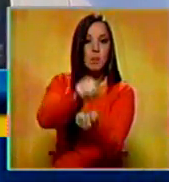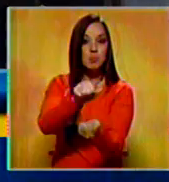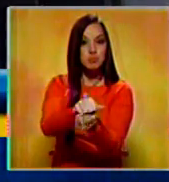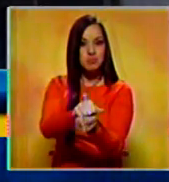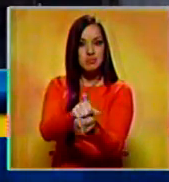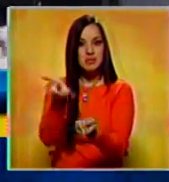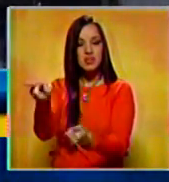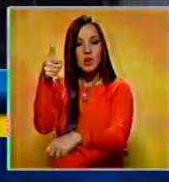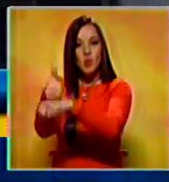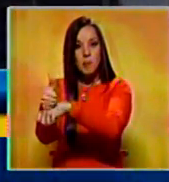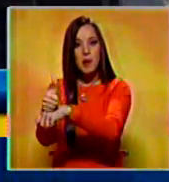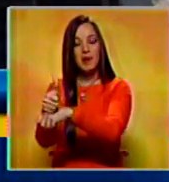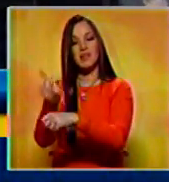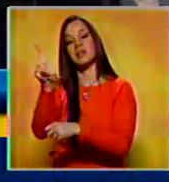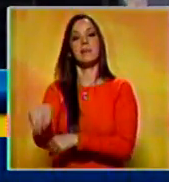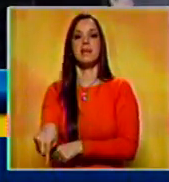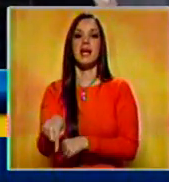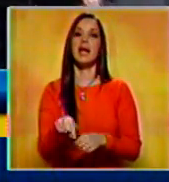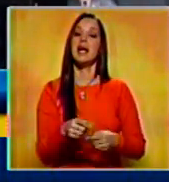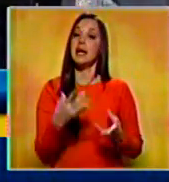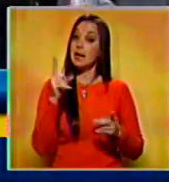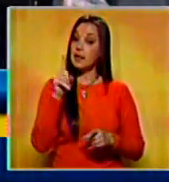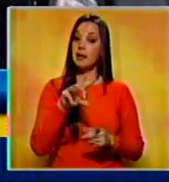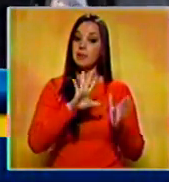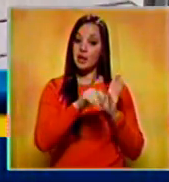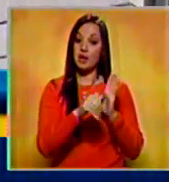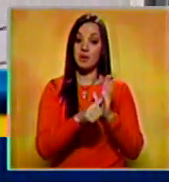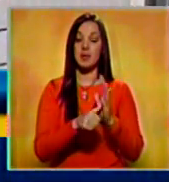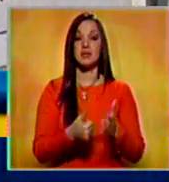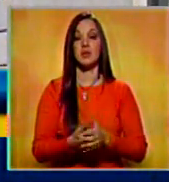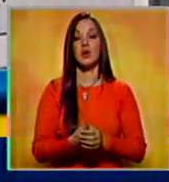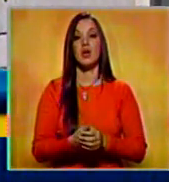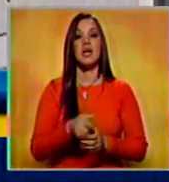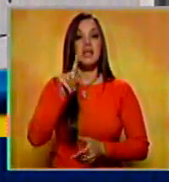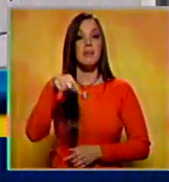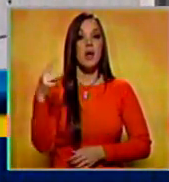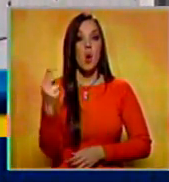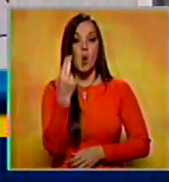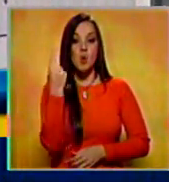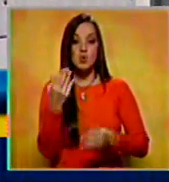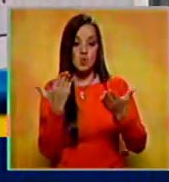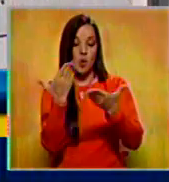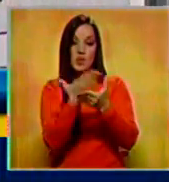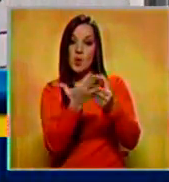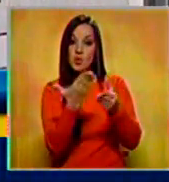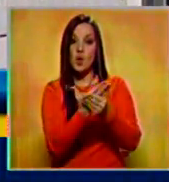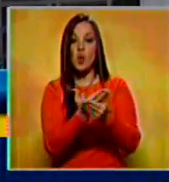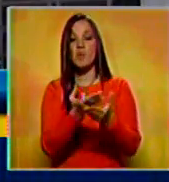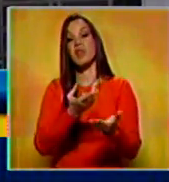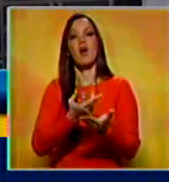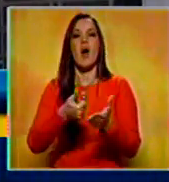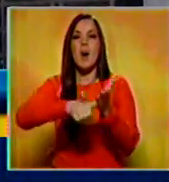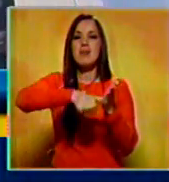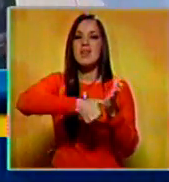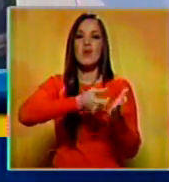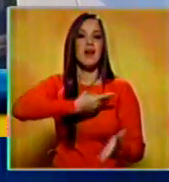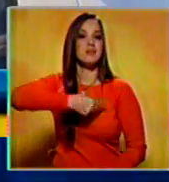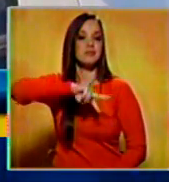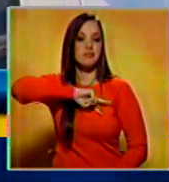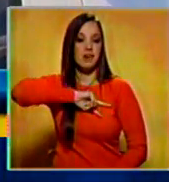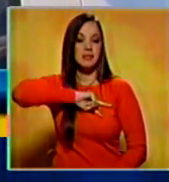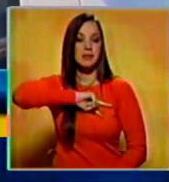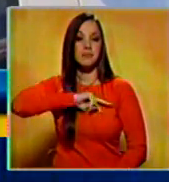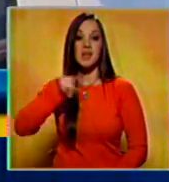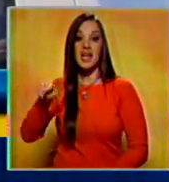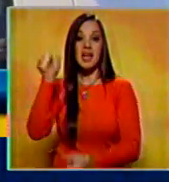robo agravado en perjuicio de una de las personas que auxiliaron a la pareja y uso de un documento de identidad falso. Contreras